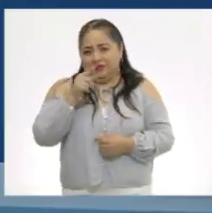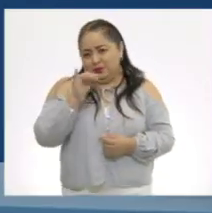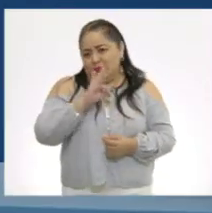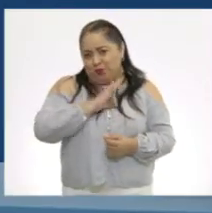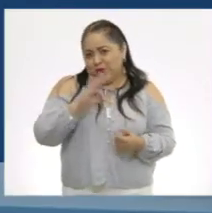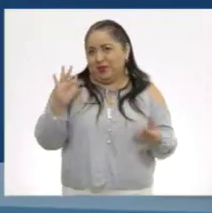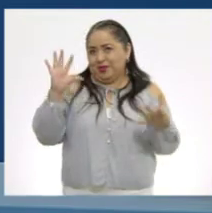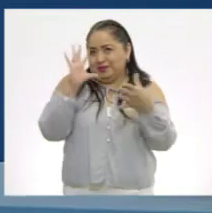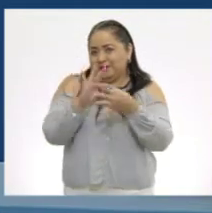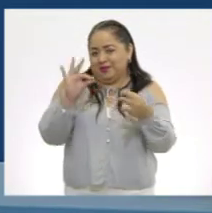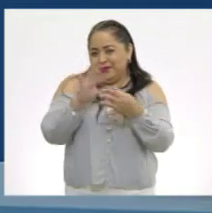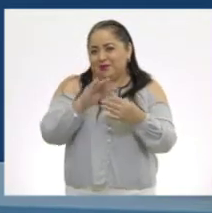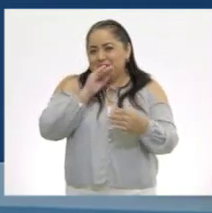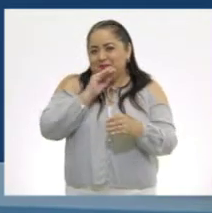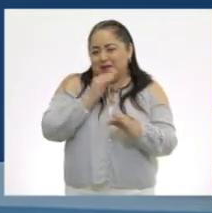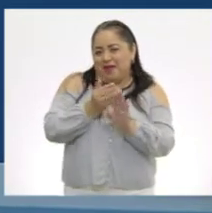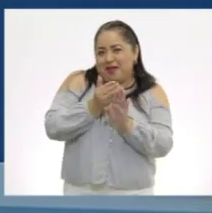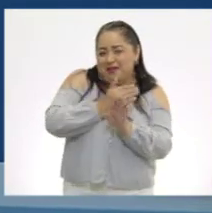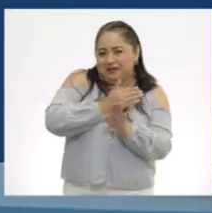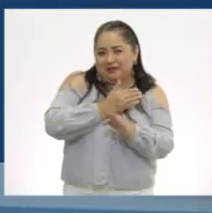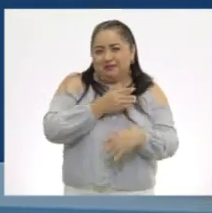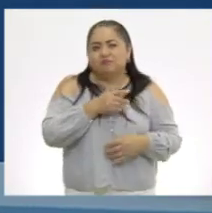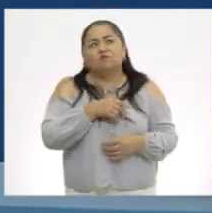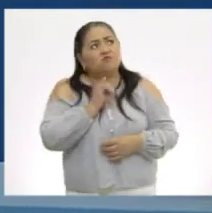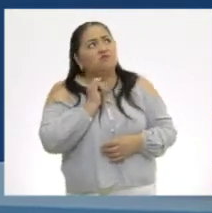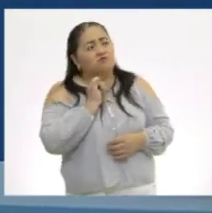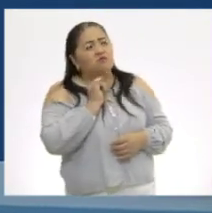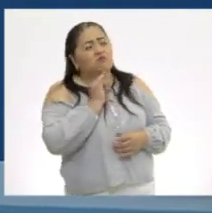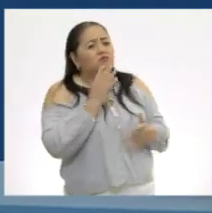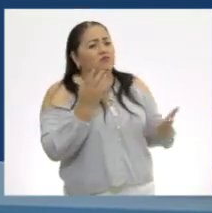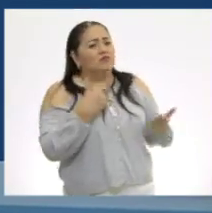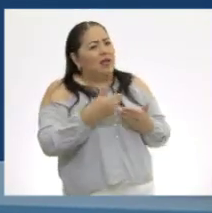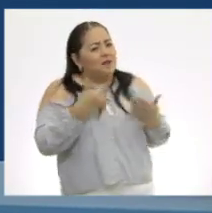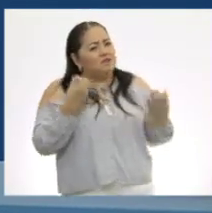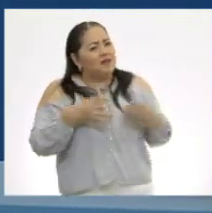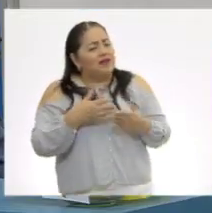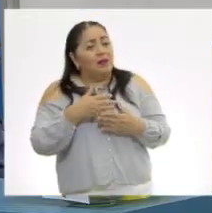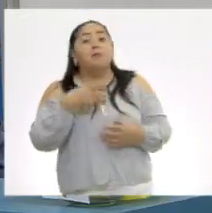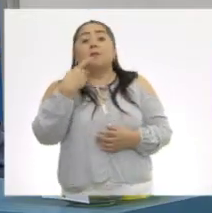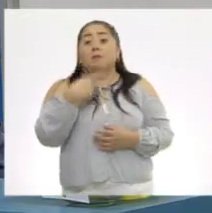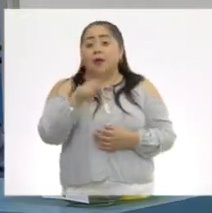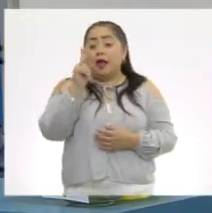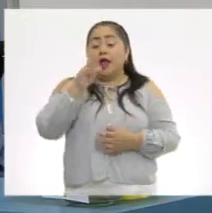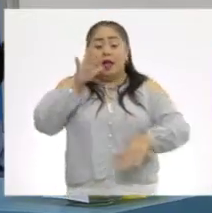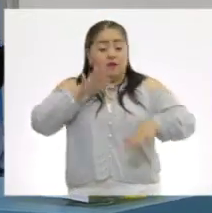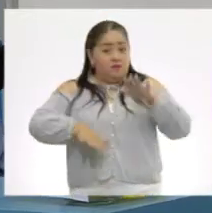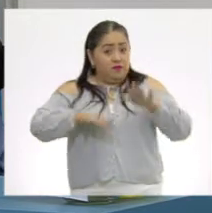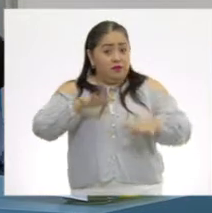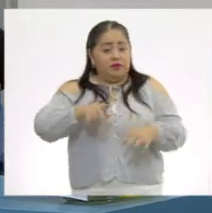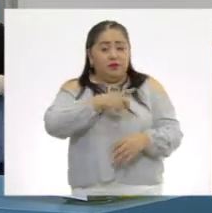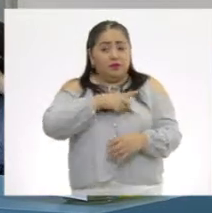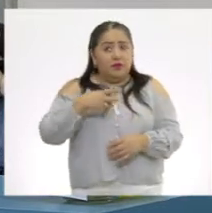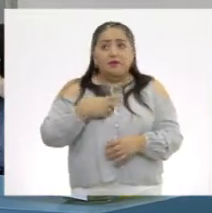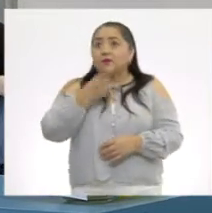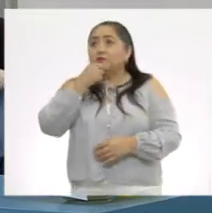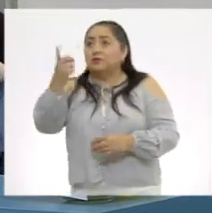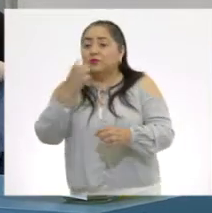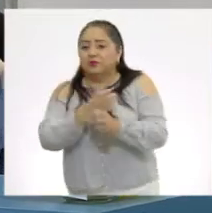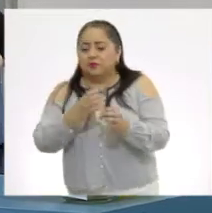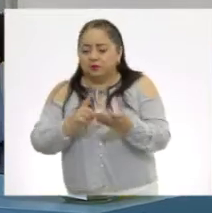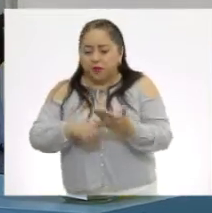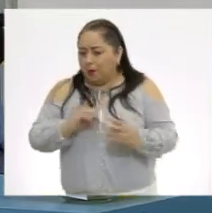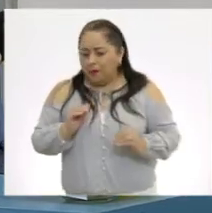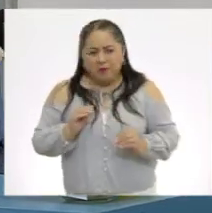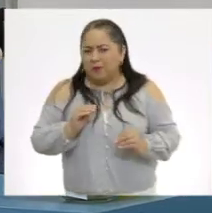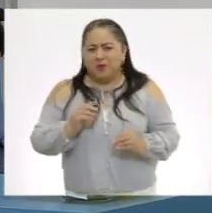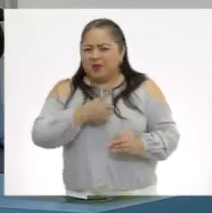explicarle antes lo que pasó? Ajá. Ajá. Hay veces en que debes de decir las cosas que no te